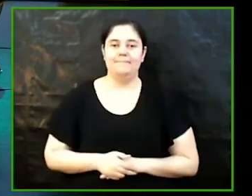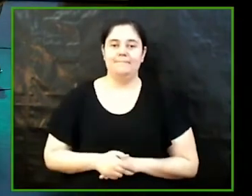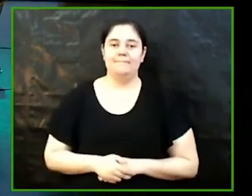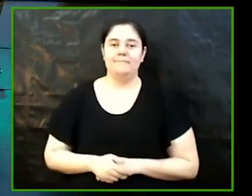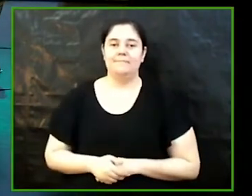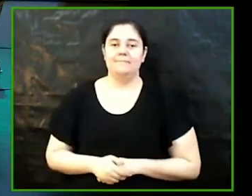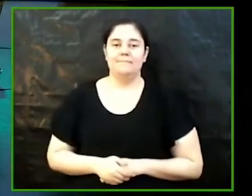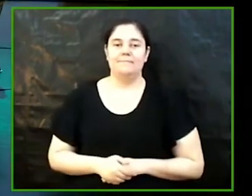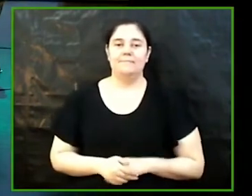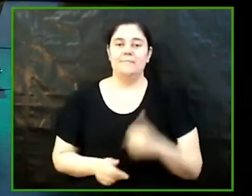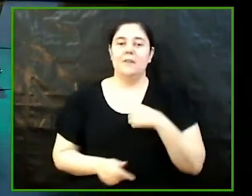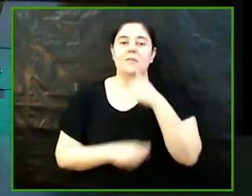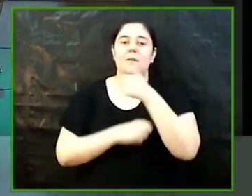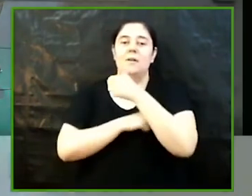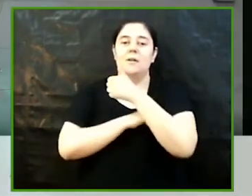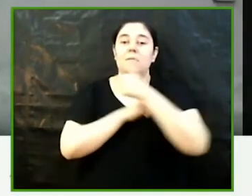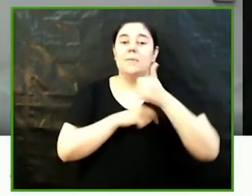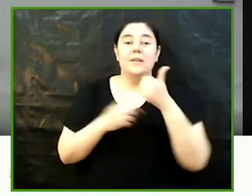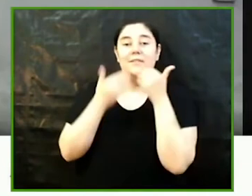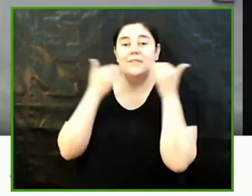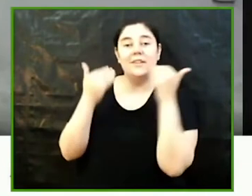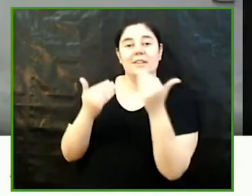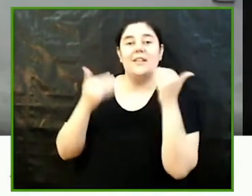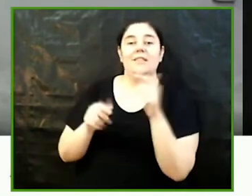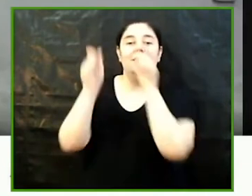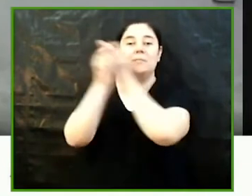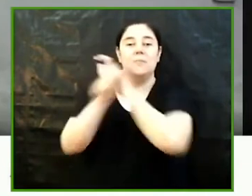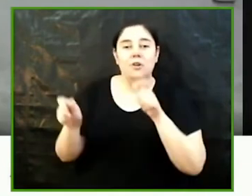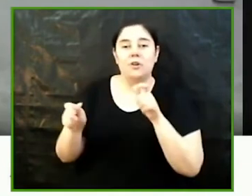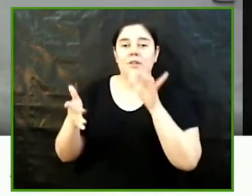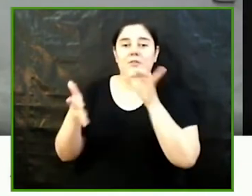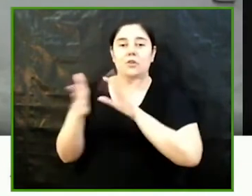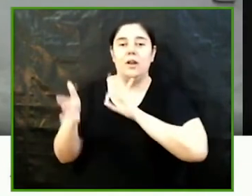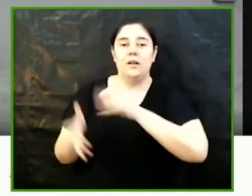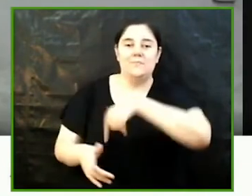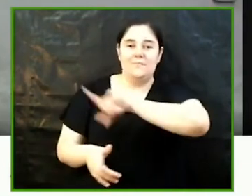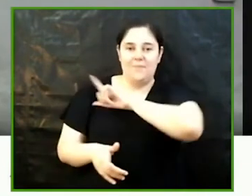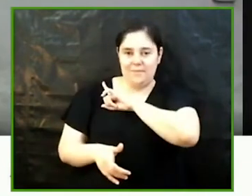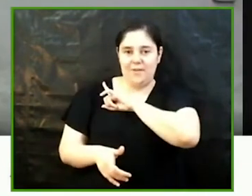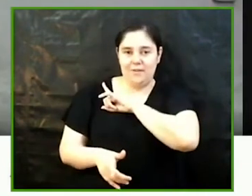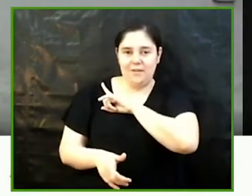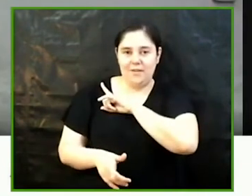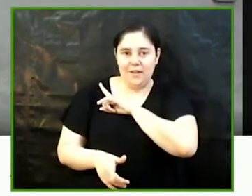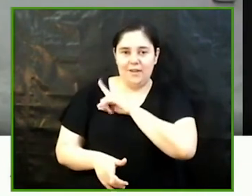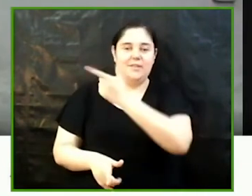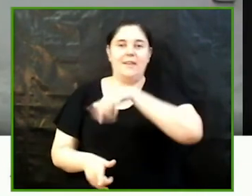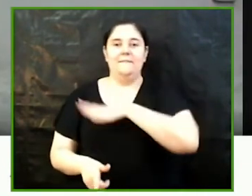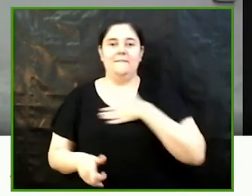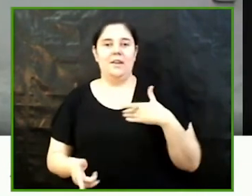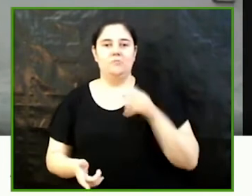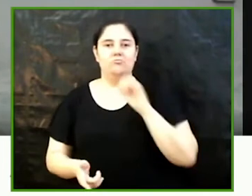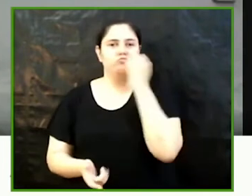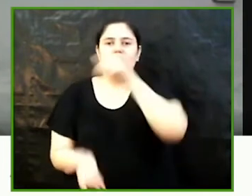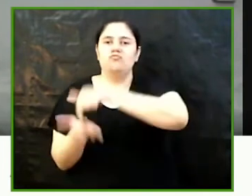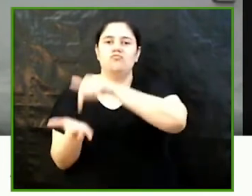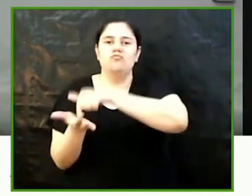en primer lugar me gustaría dar las gracias a todas las personas que me han otorgado este premio y sobre todo que han querido reivindicar la figura de la mujer